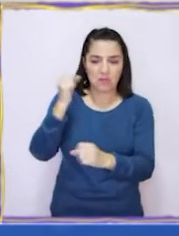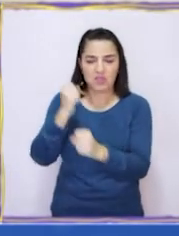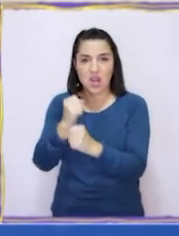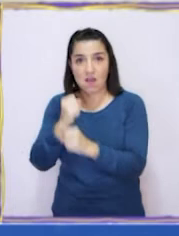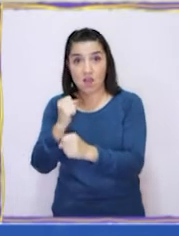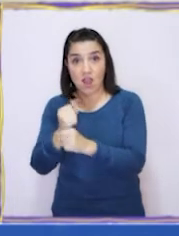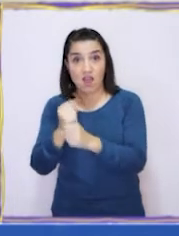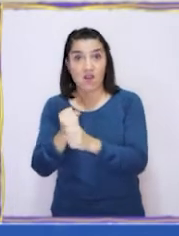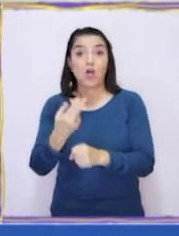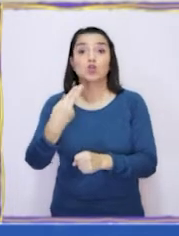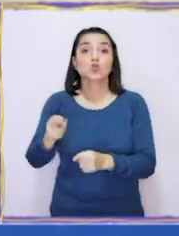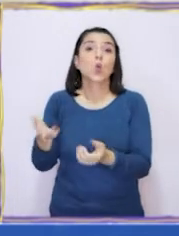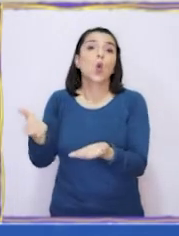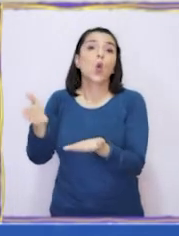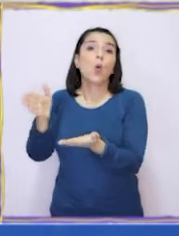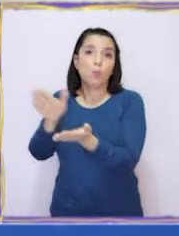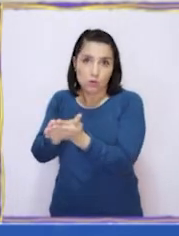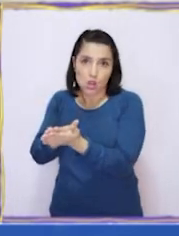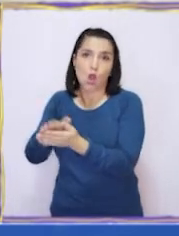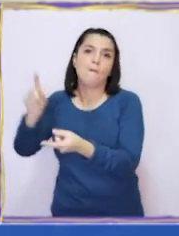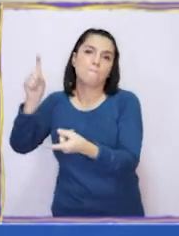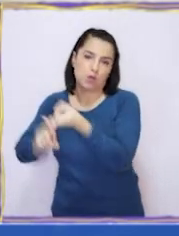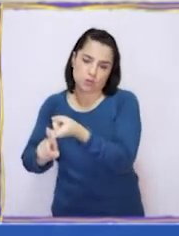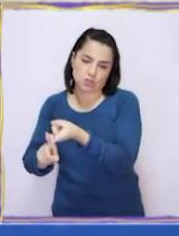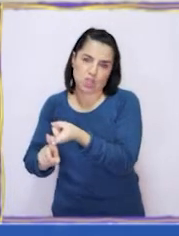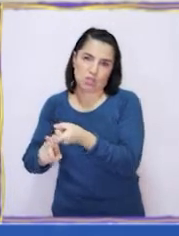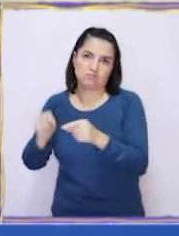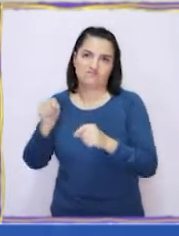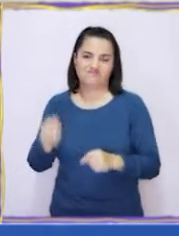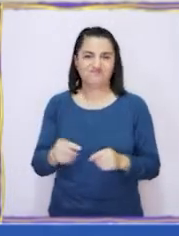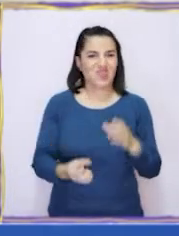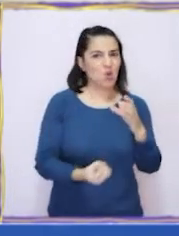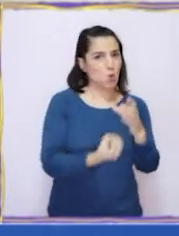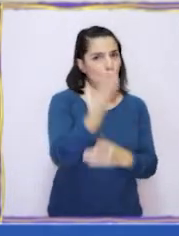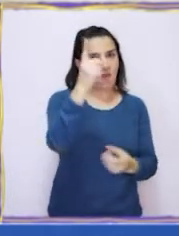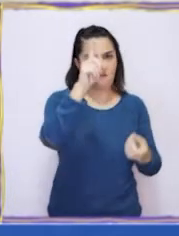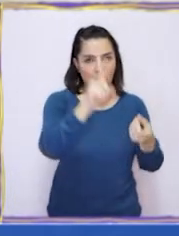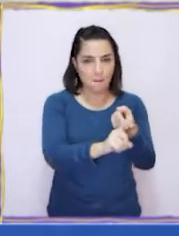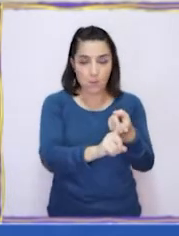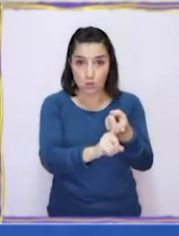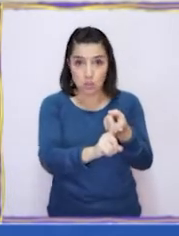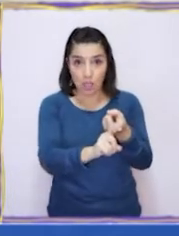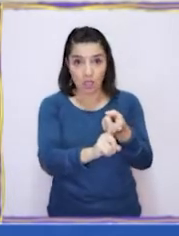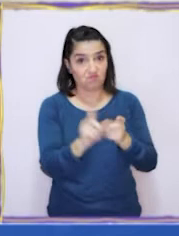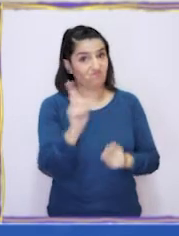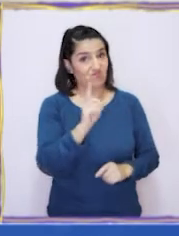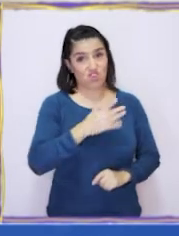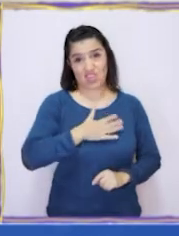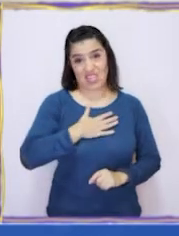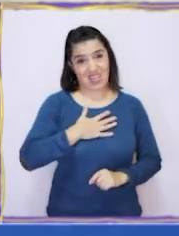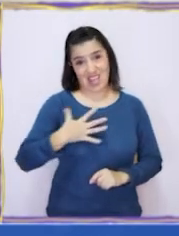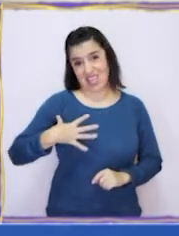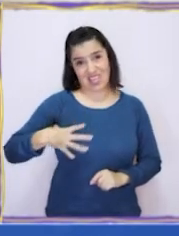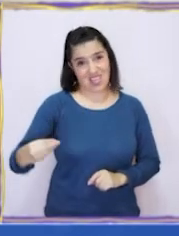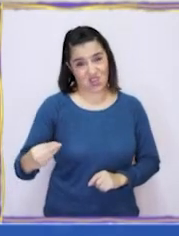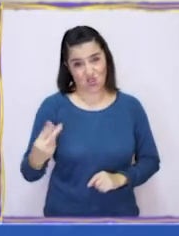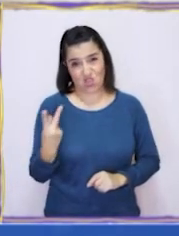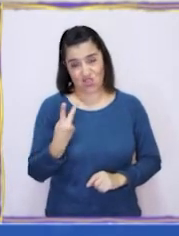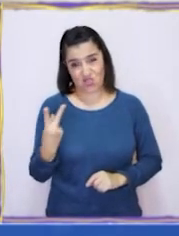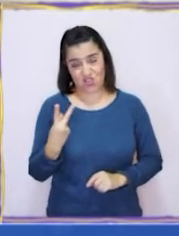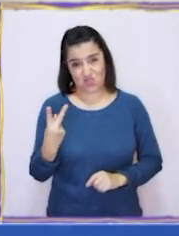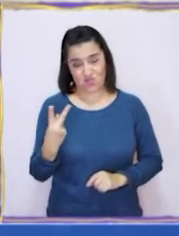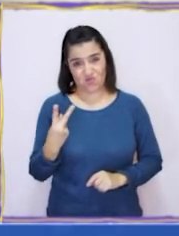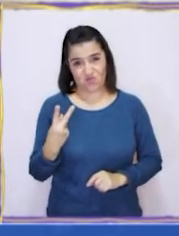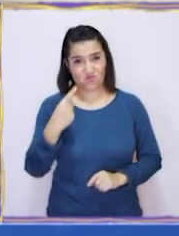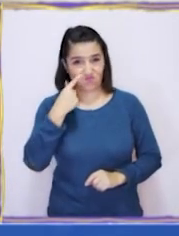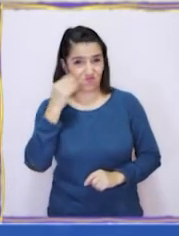por segunda vez. Lamentablemente, su nueva esposa no quería a sus hijos, que eran Hansel y Gretel, y además